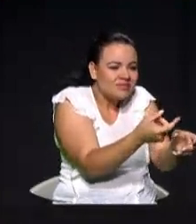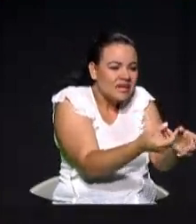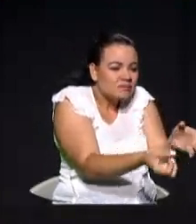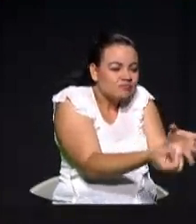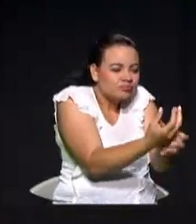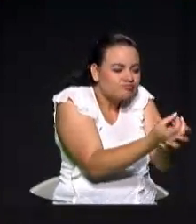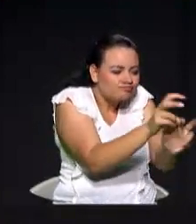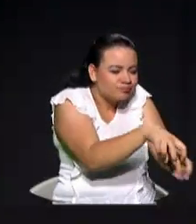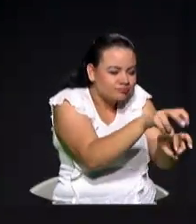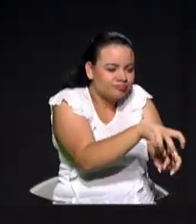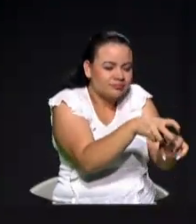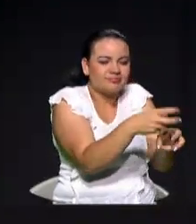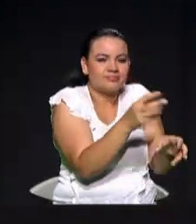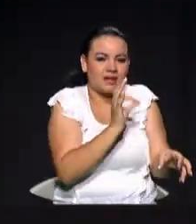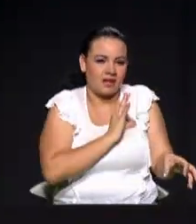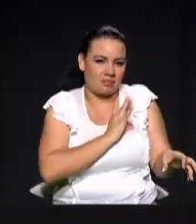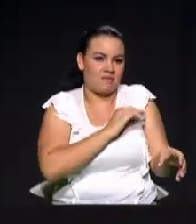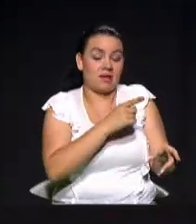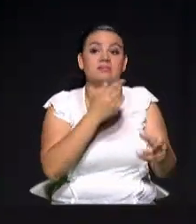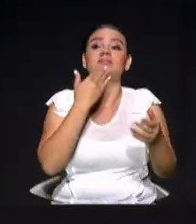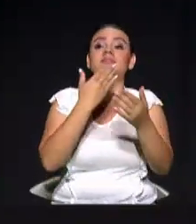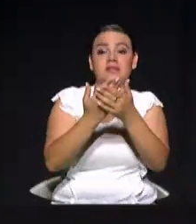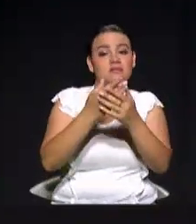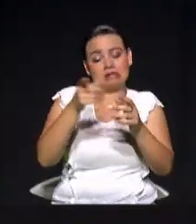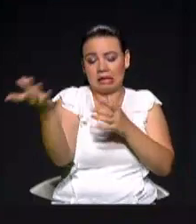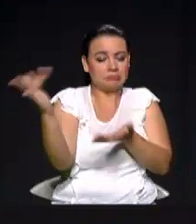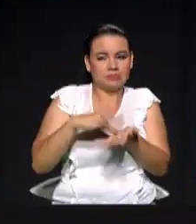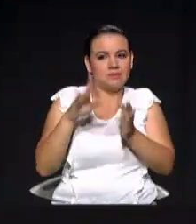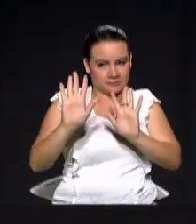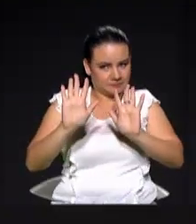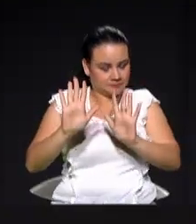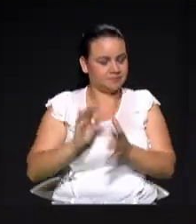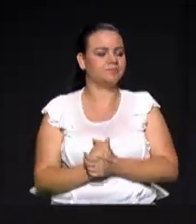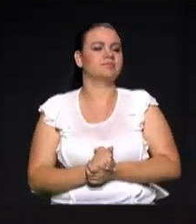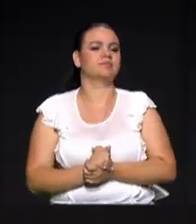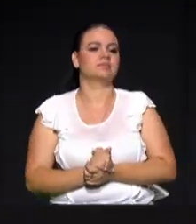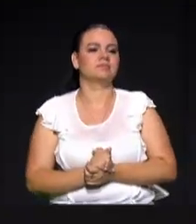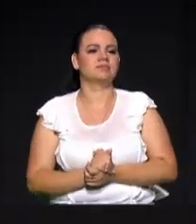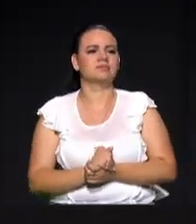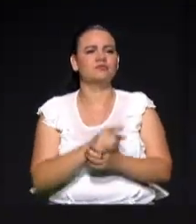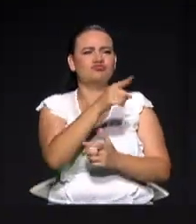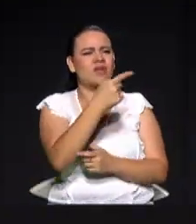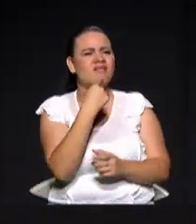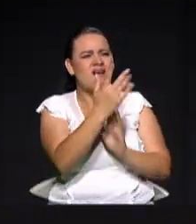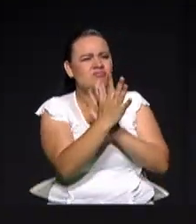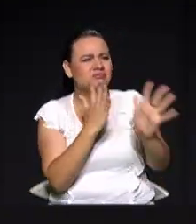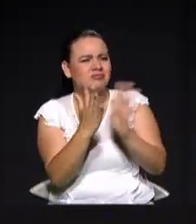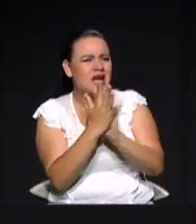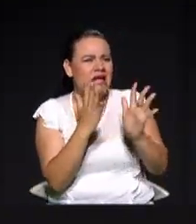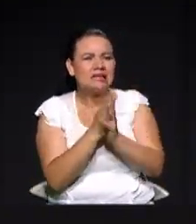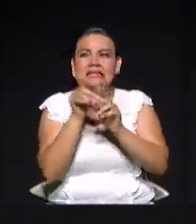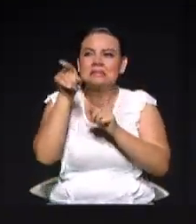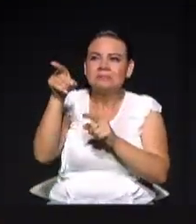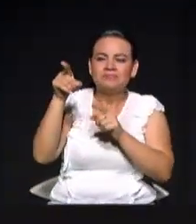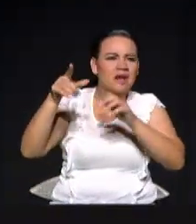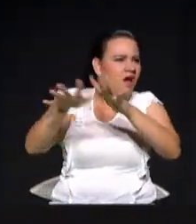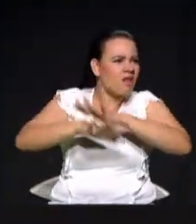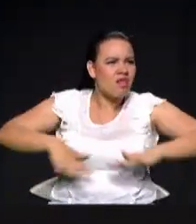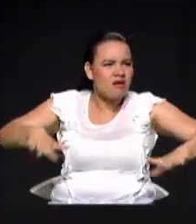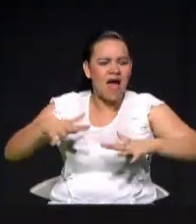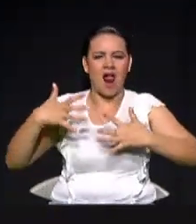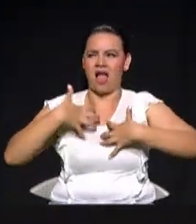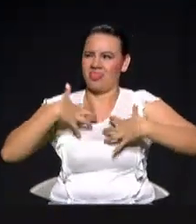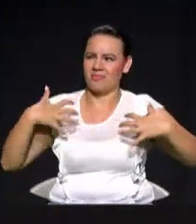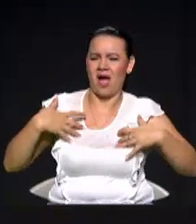Señor Jorge, usted ahorita mencionaba el zoológico. El zoológico hace cinco meses estoy diciendo yo que los